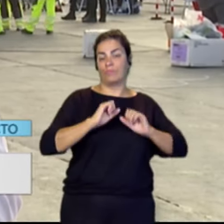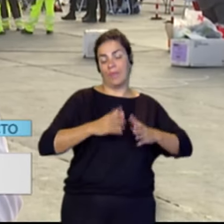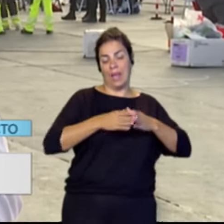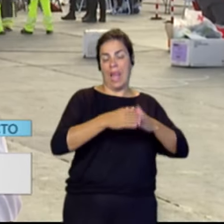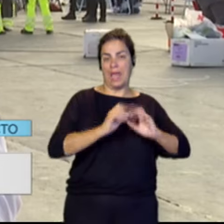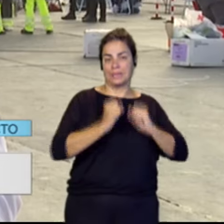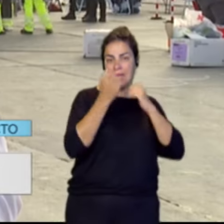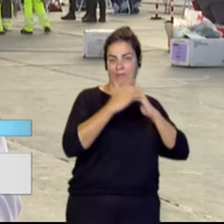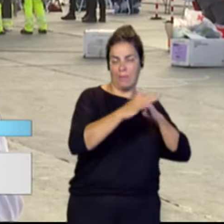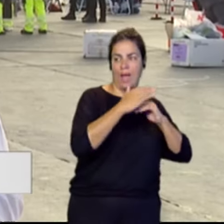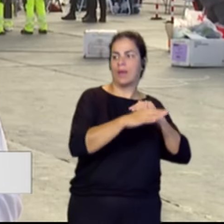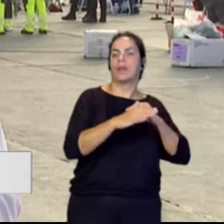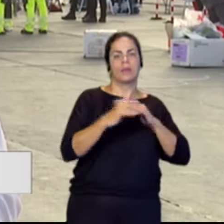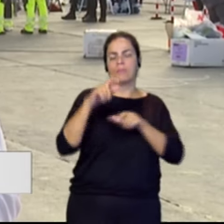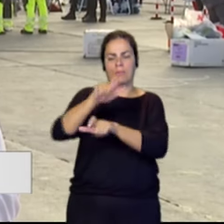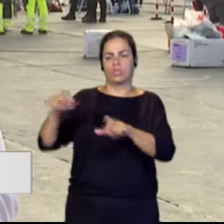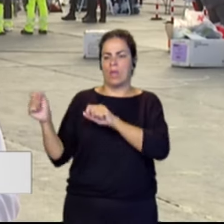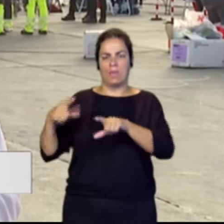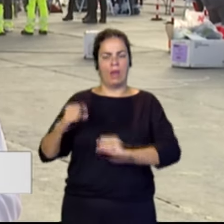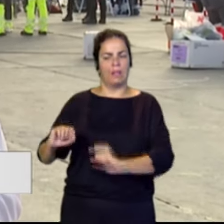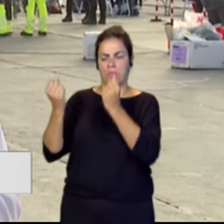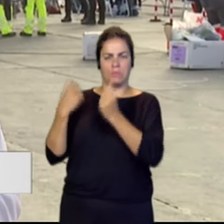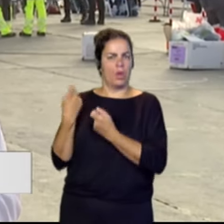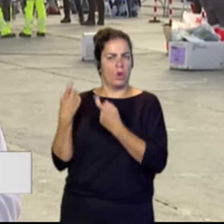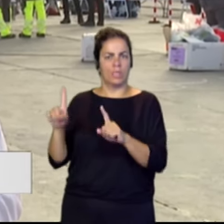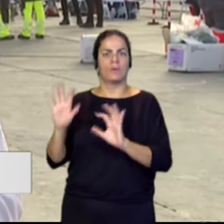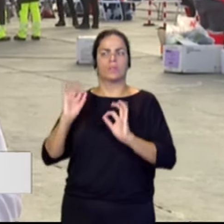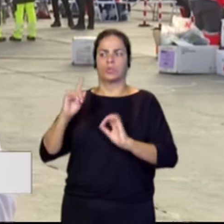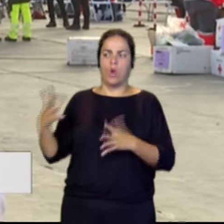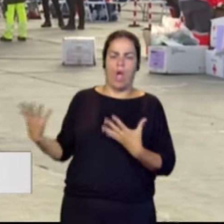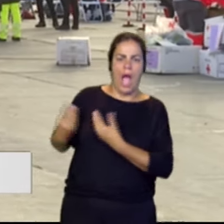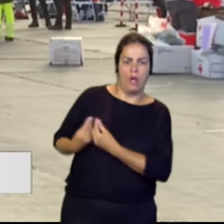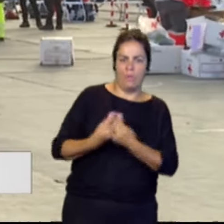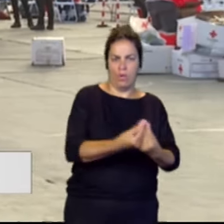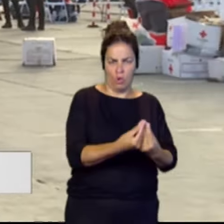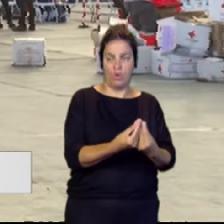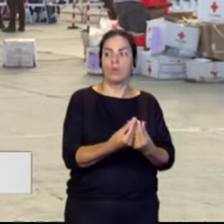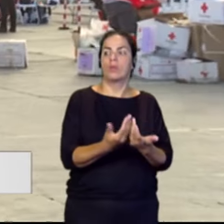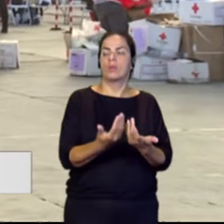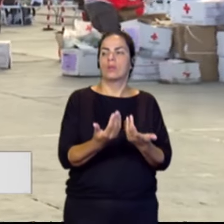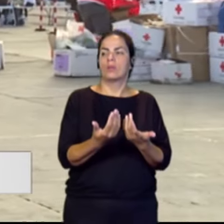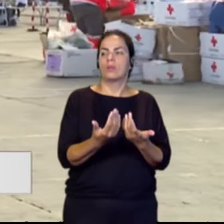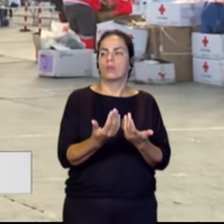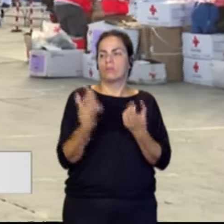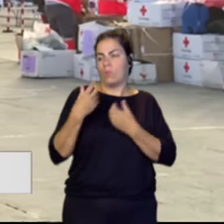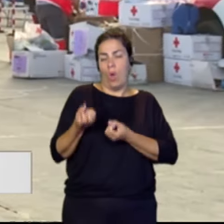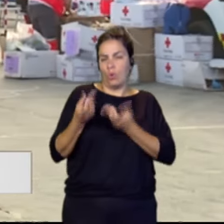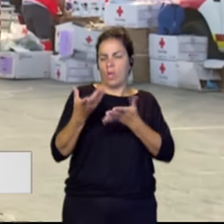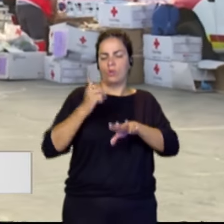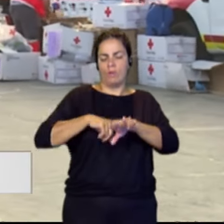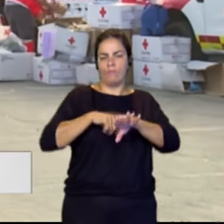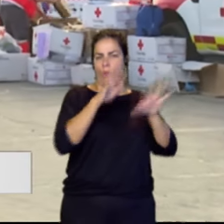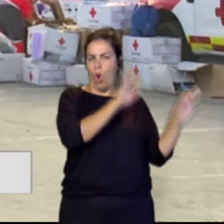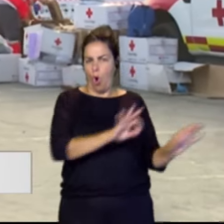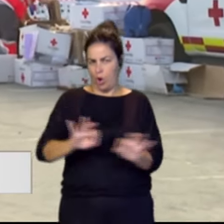siquiera hizo falta que rescatase a los migrantes, los acompañó desde el punto donde se encontraban. Voy a contando de forma cronológica lo que ha